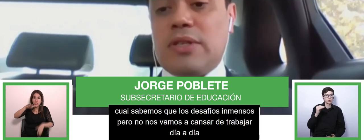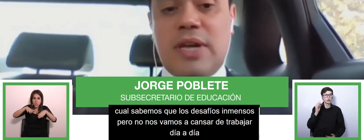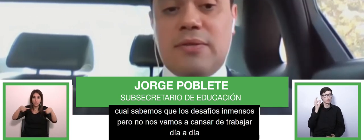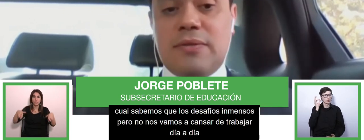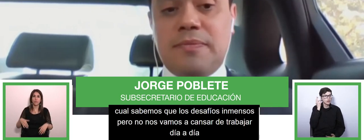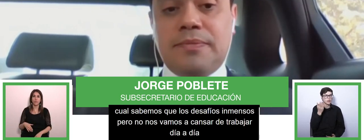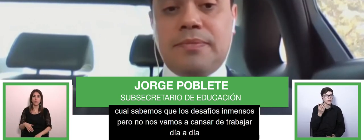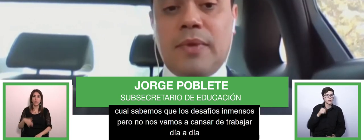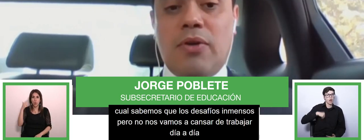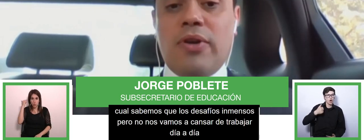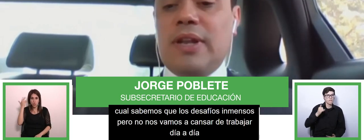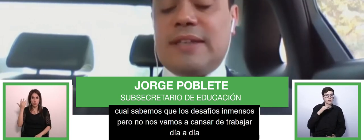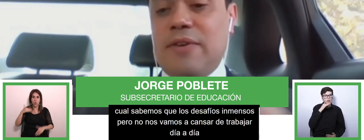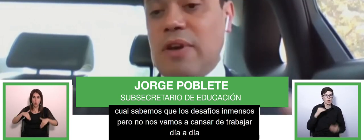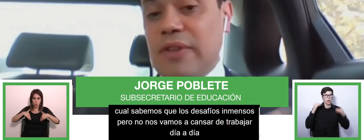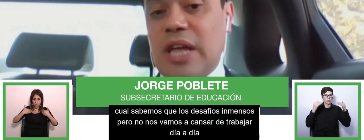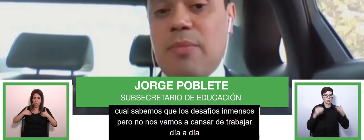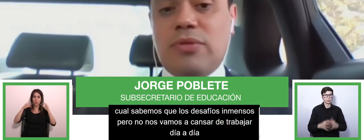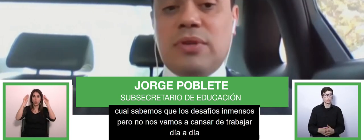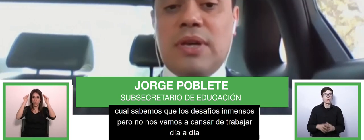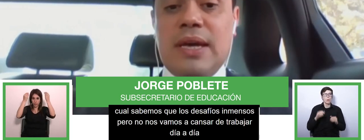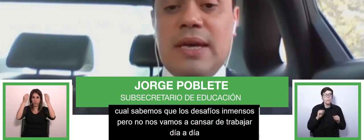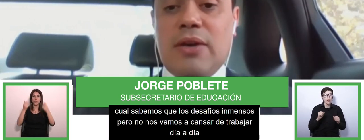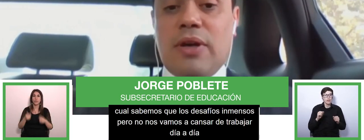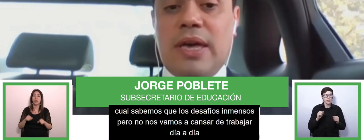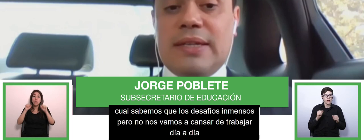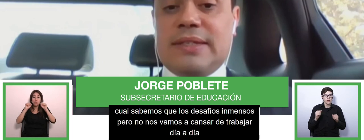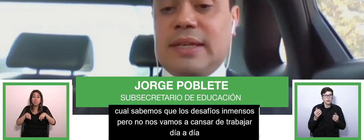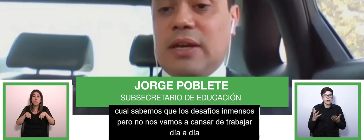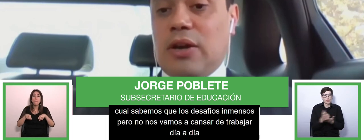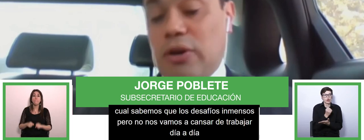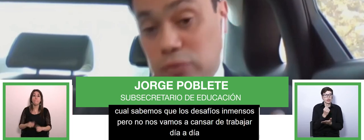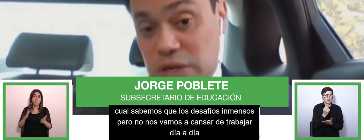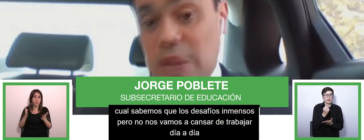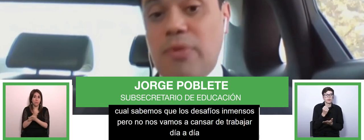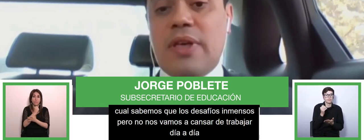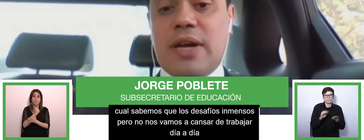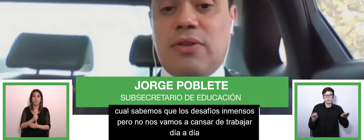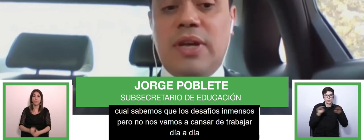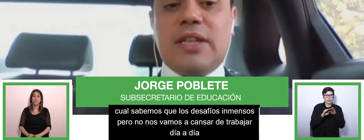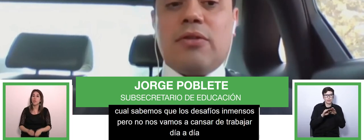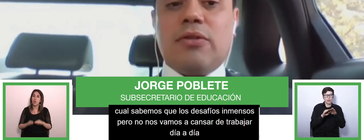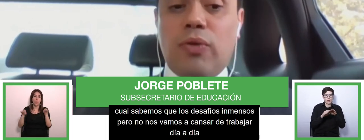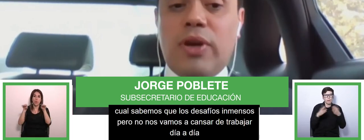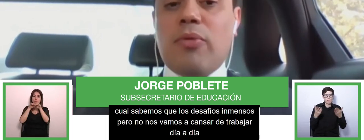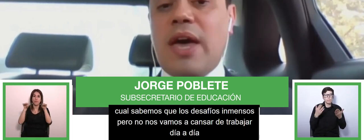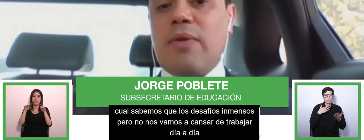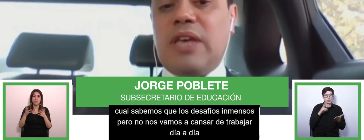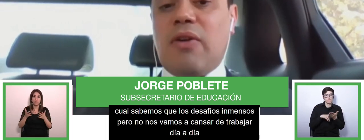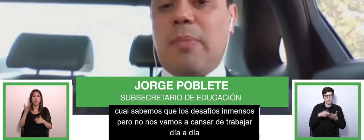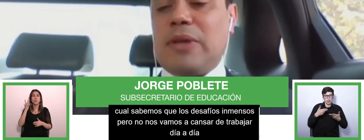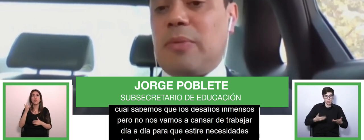los apoyos necesarios hoy el desafío que enfrentamos es pues no entusiasmo y dedicación es el de construir